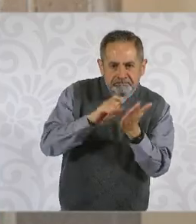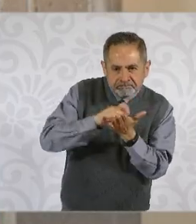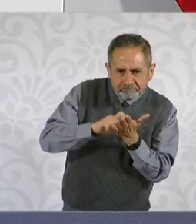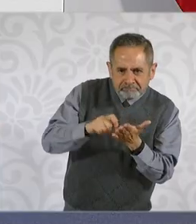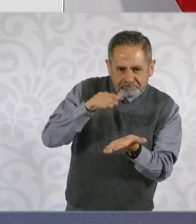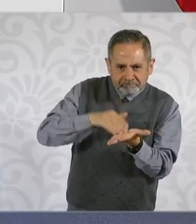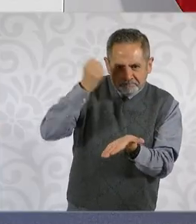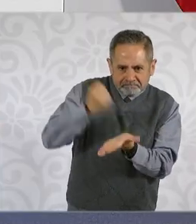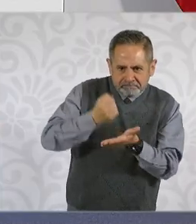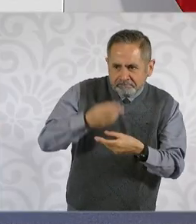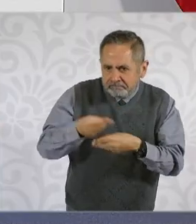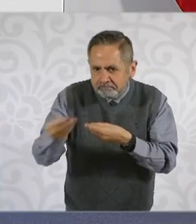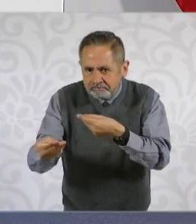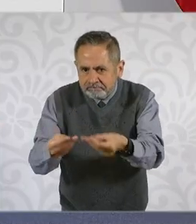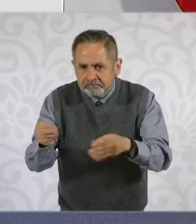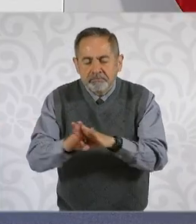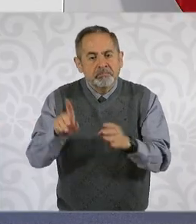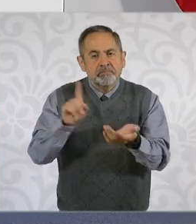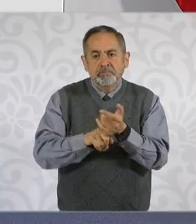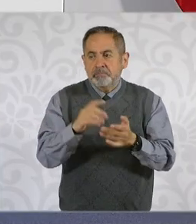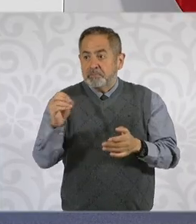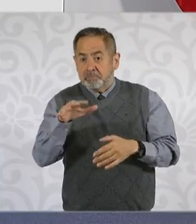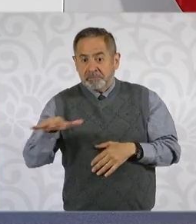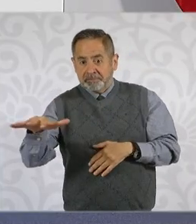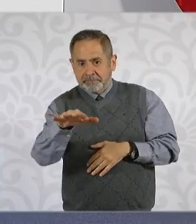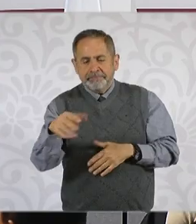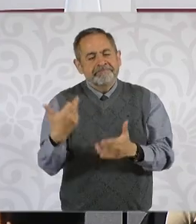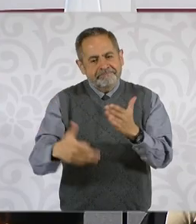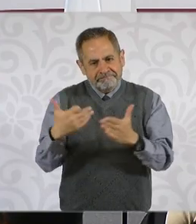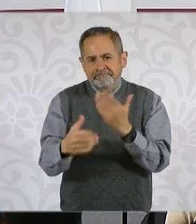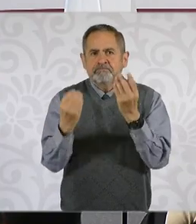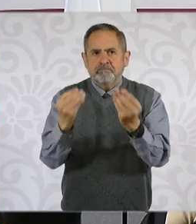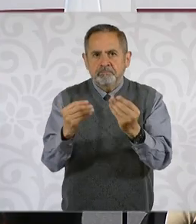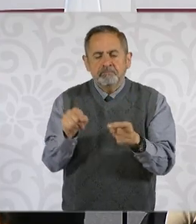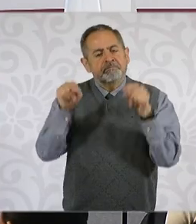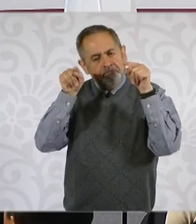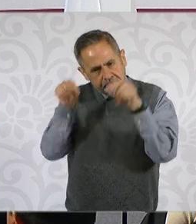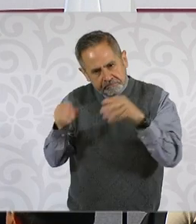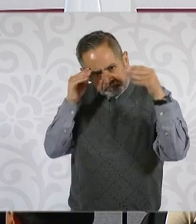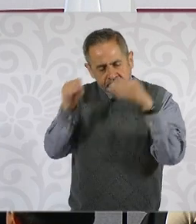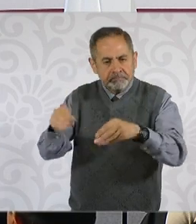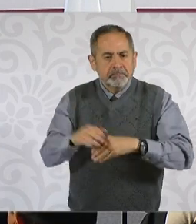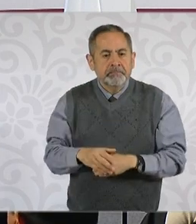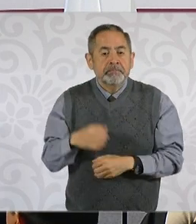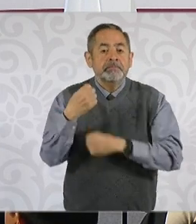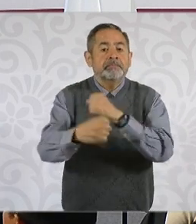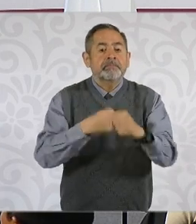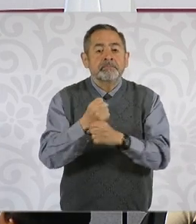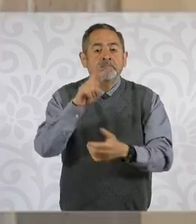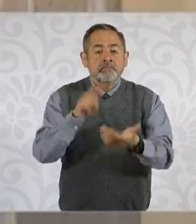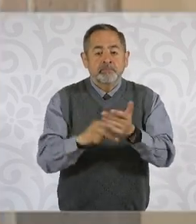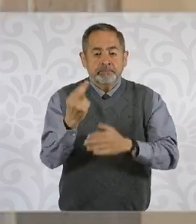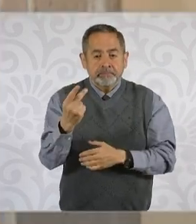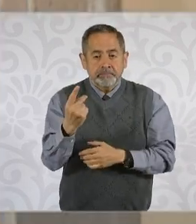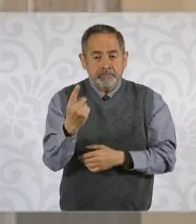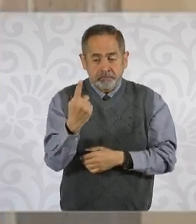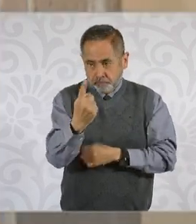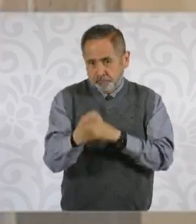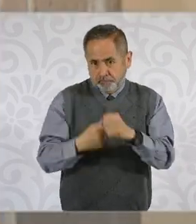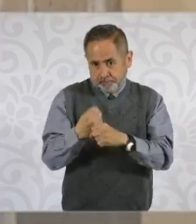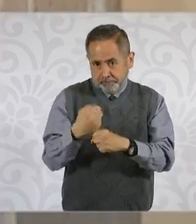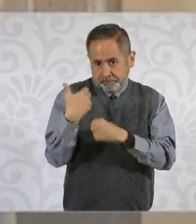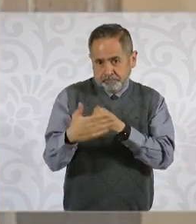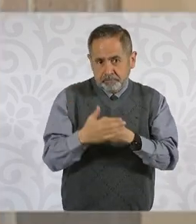y en particular en el oriente del Estado de México. Para el primer año, para 2025, vamos a llegar a